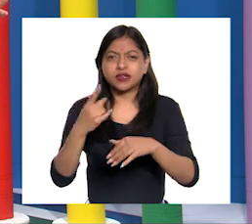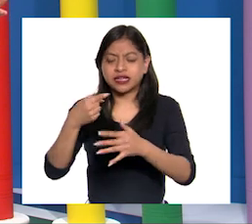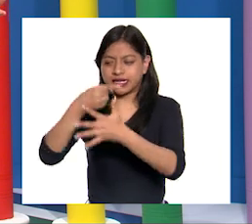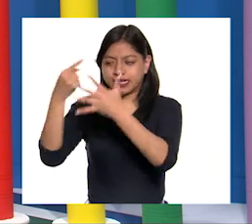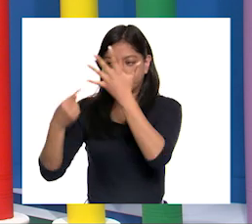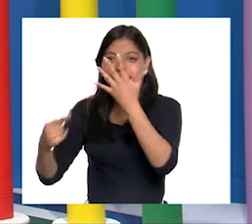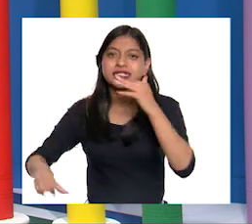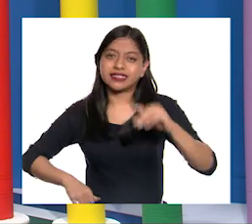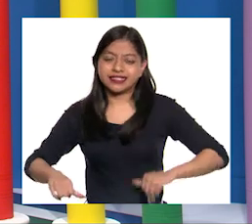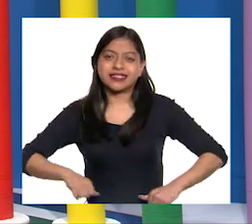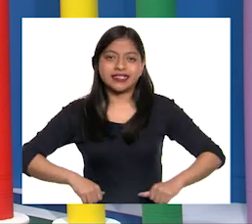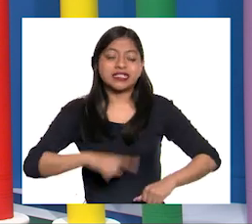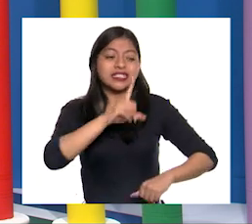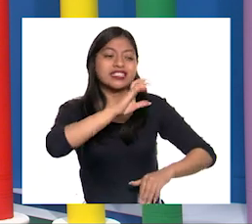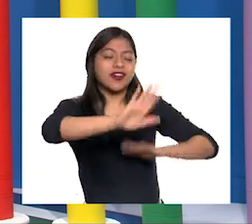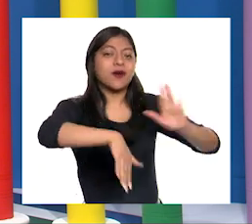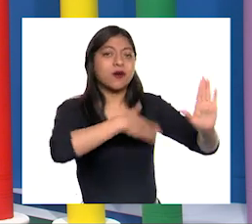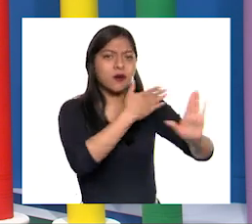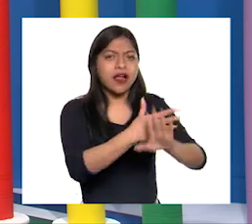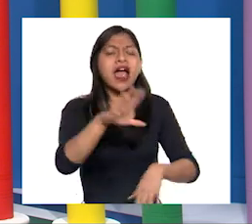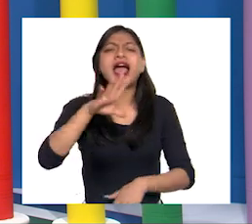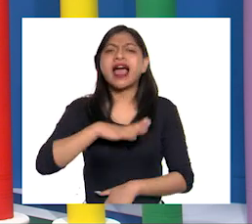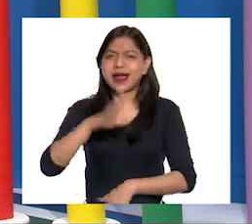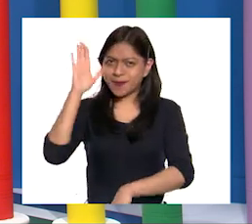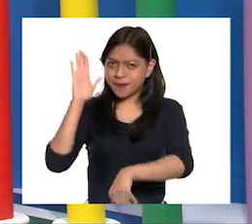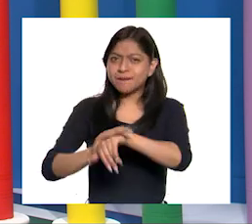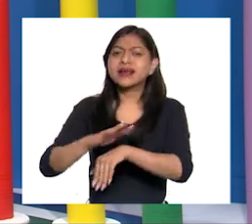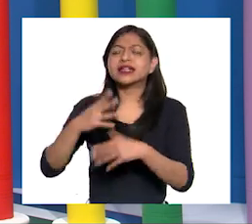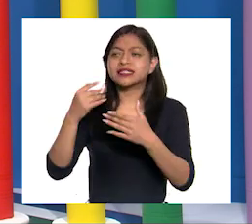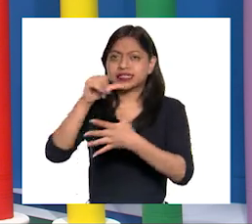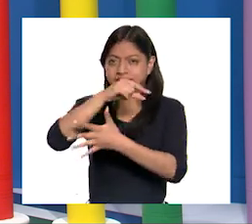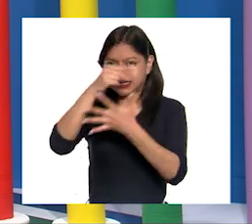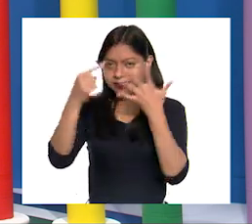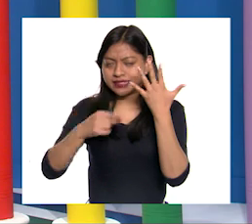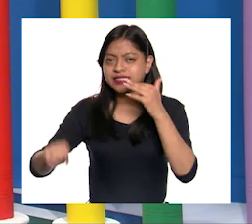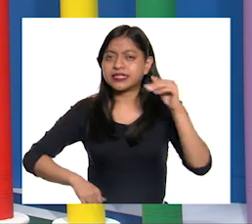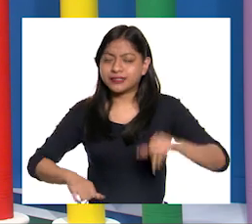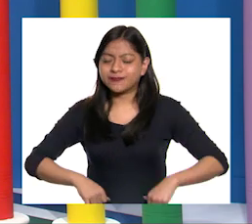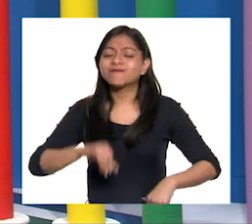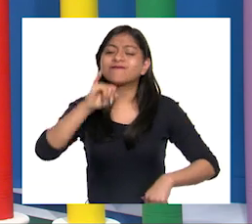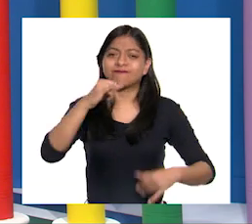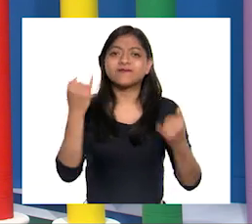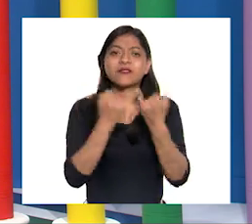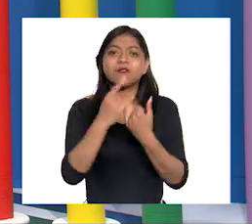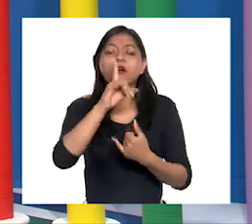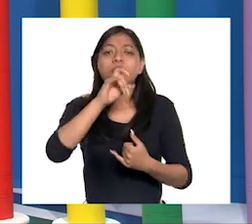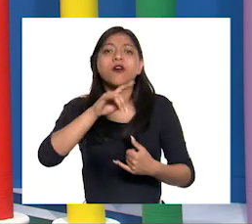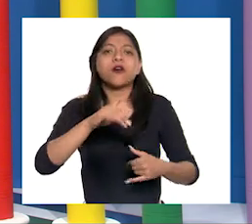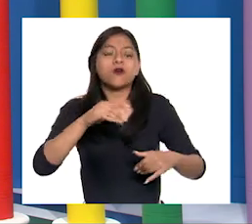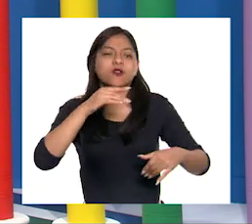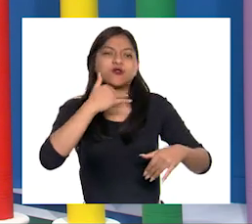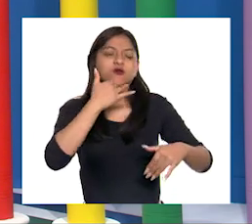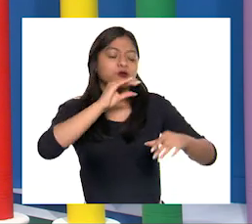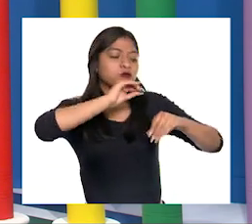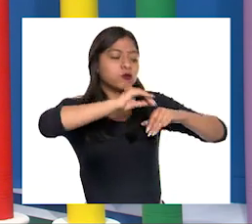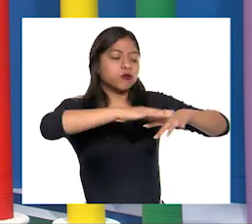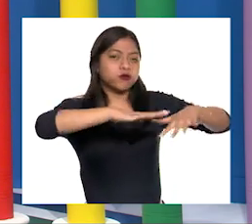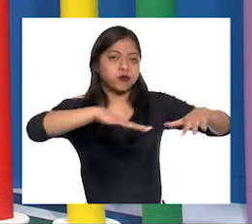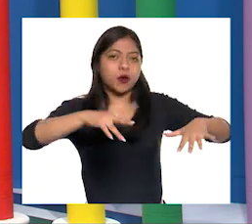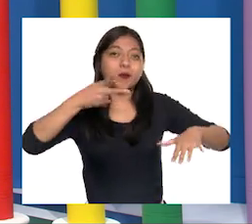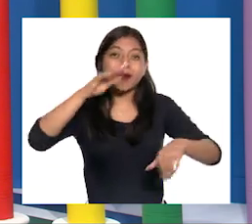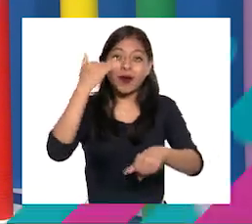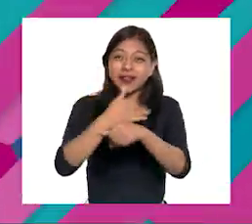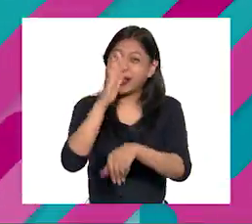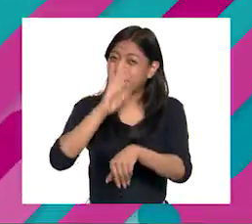demás actividades no causen un daño a la calidad del agua Pero destacaremos las más contaminantes ¿Les parece?